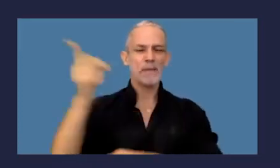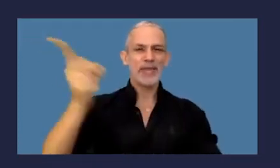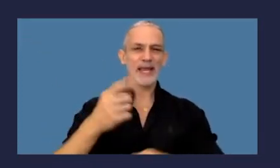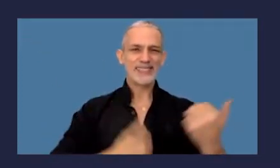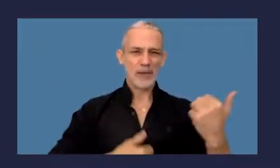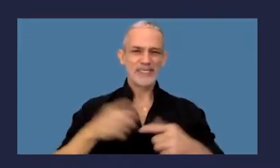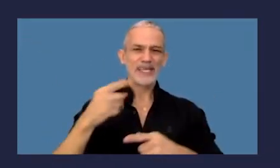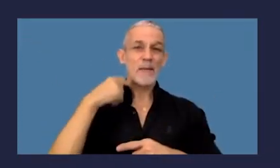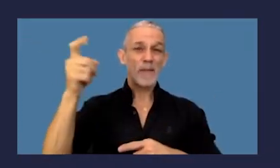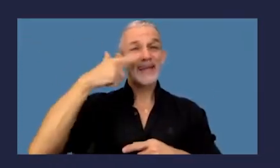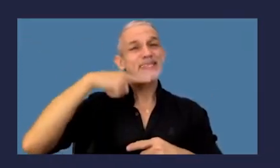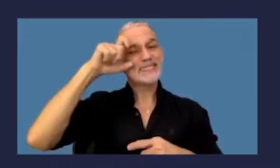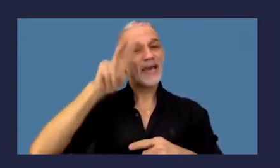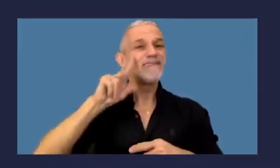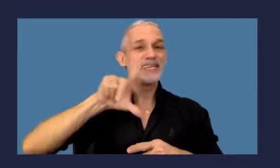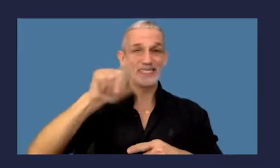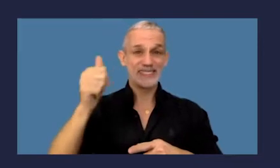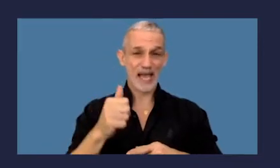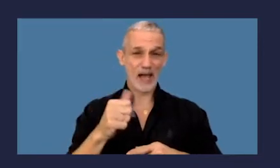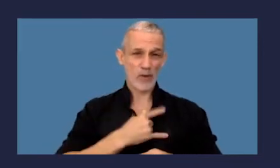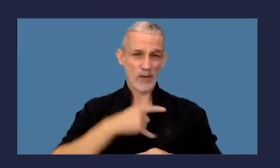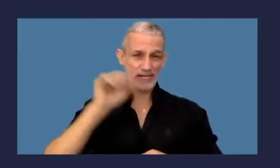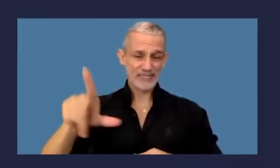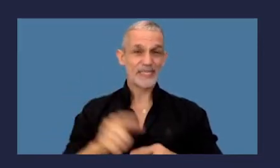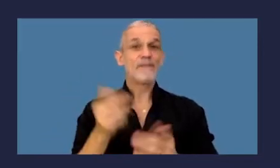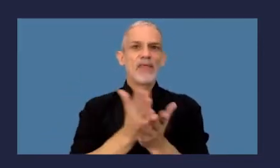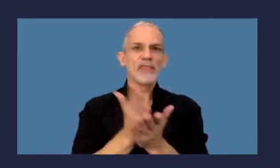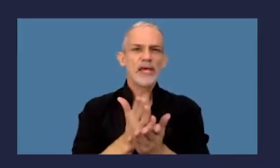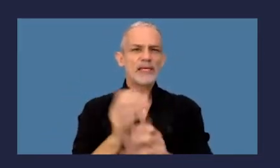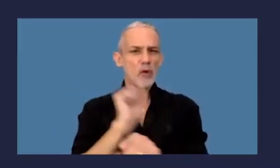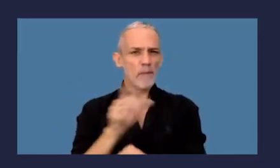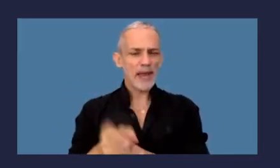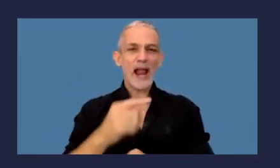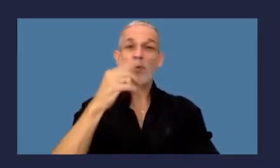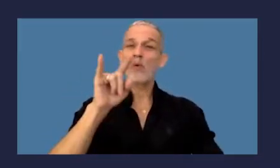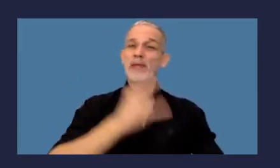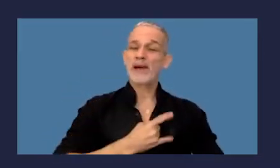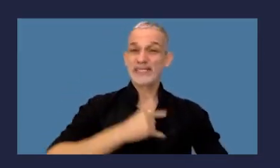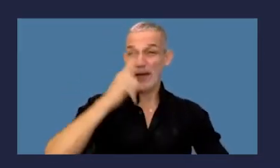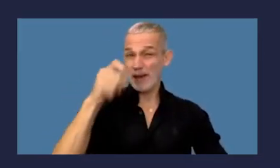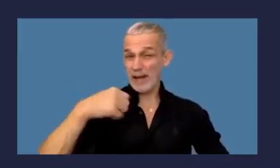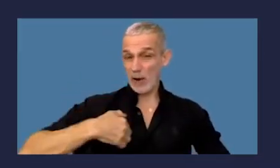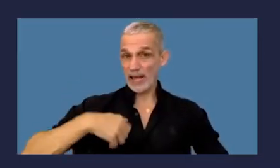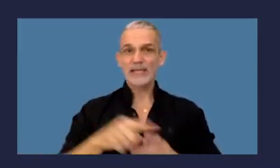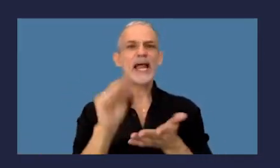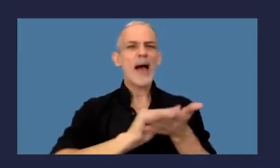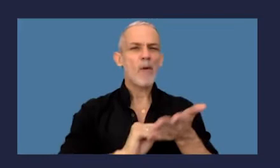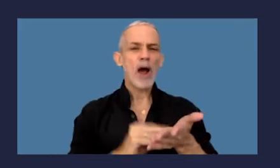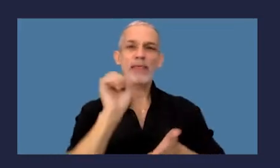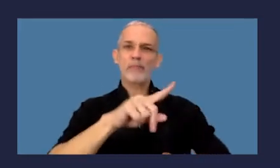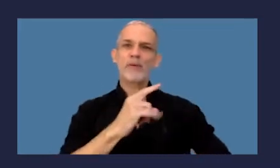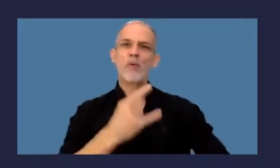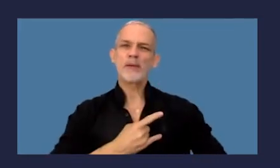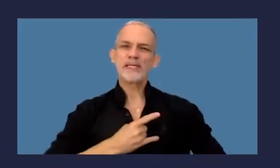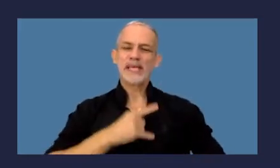en victimología en la Universidad de Sevilla, España. Especialista en Derecho Penal por la Universidad de Belgrano de Argentina y abogada por la Universidad de